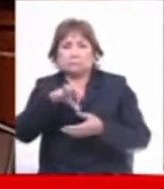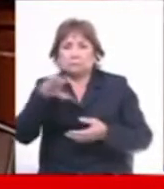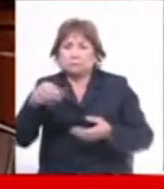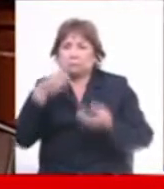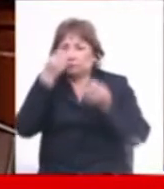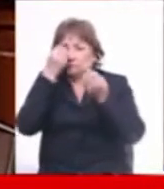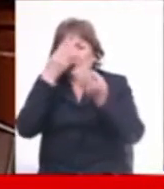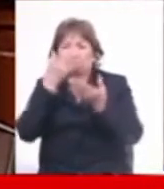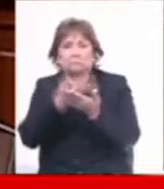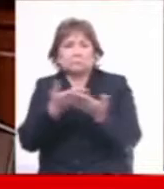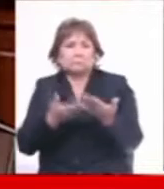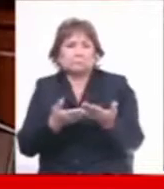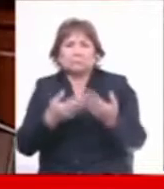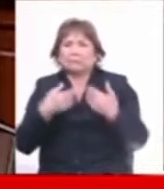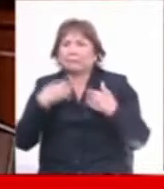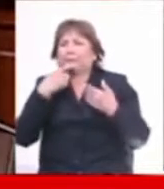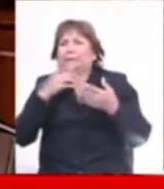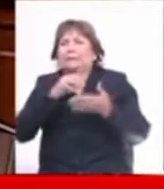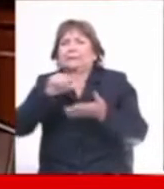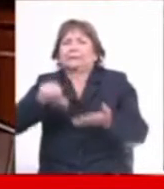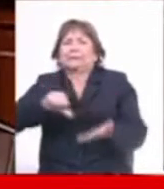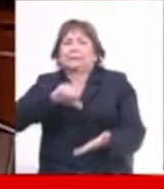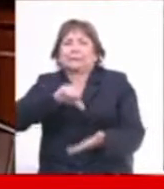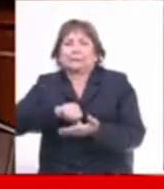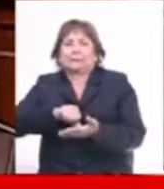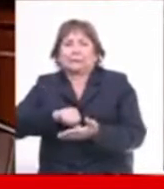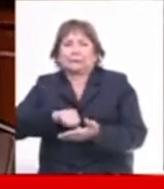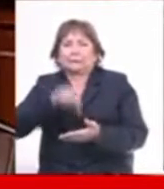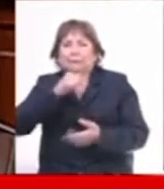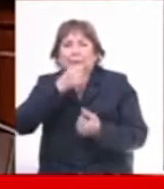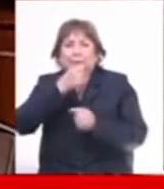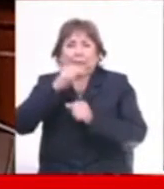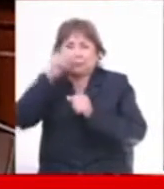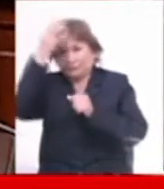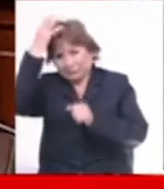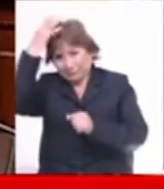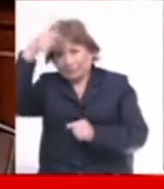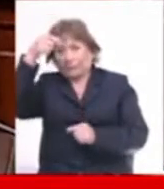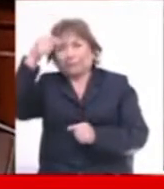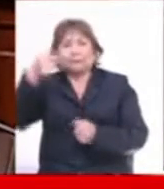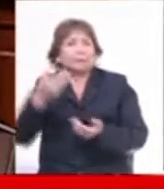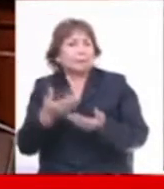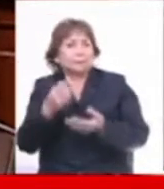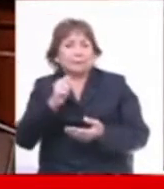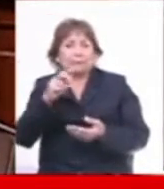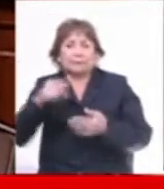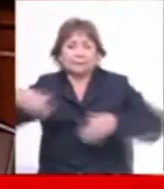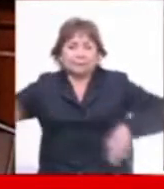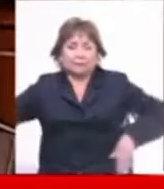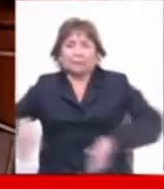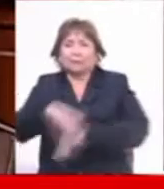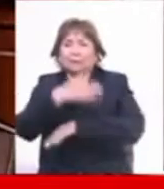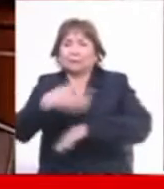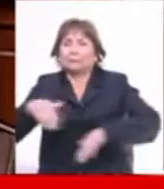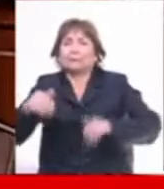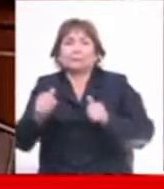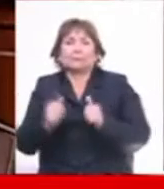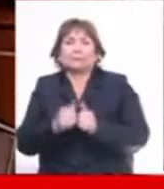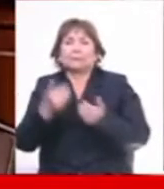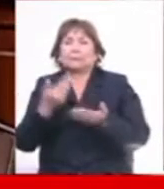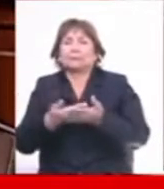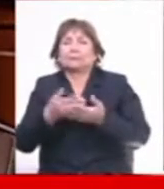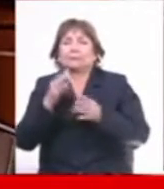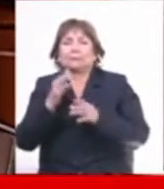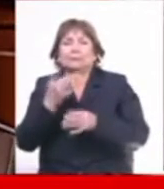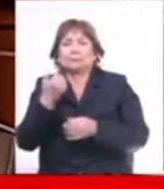informalidad nos estamos metiendo con la Plaza San Martín, nos estamos metiendo con las calles, nos estamos metiendo en la